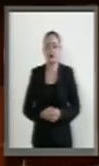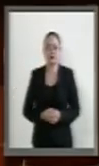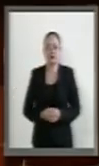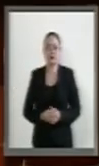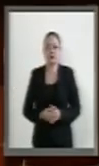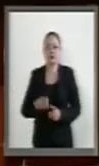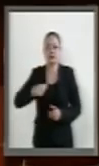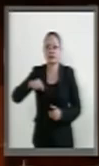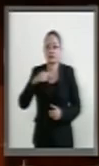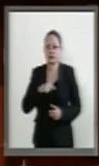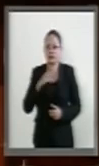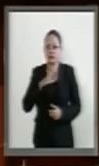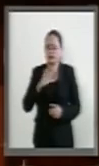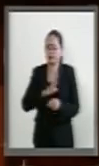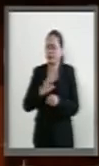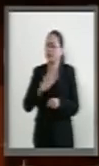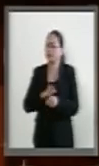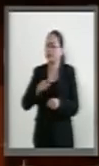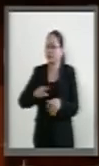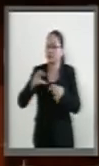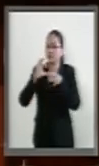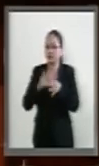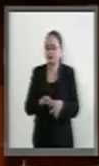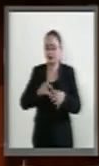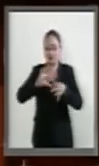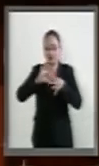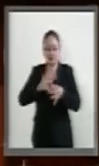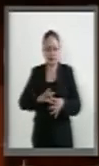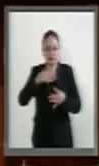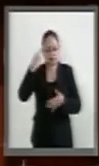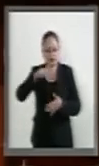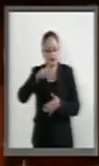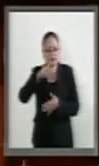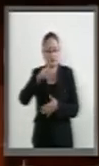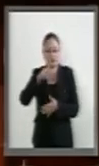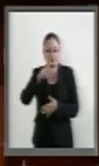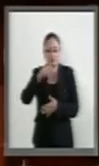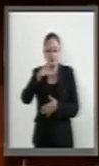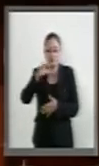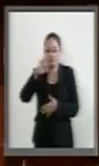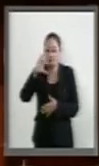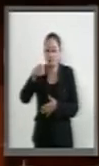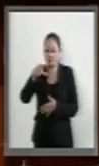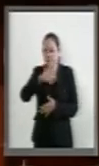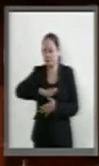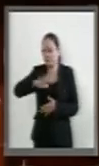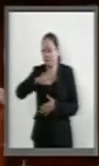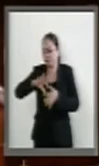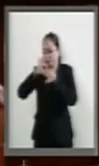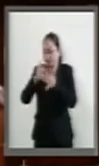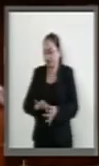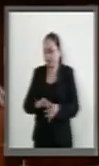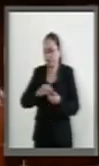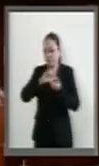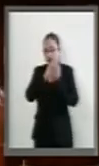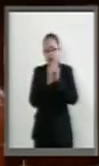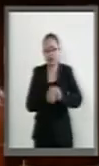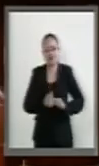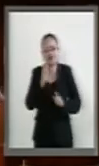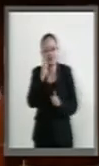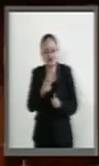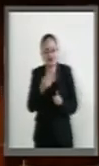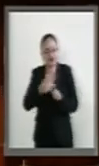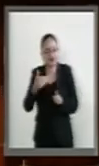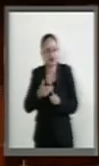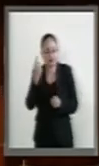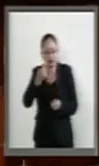Hemos fortalecido la Alianza del Pacífico, como usted sabe, senadora, transformándola en un espacio de